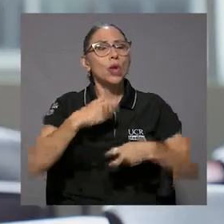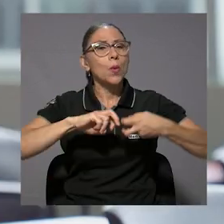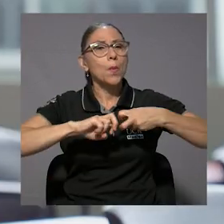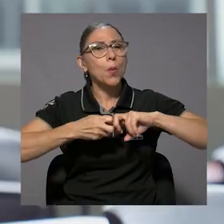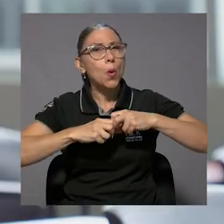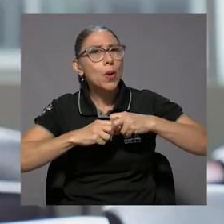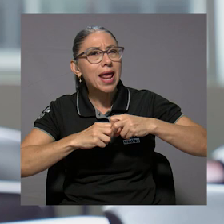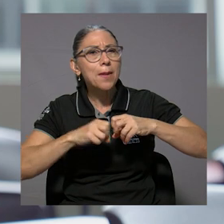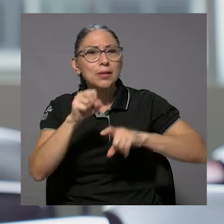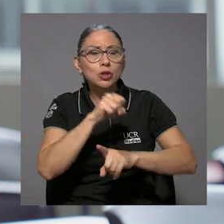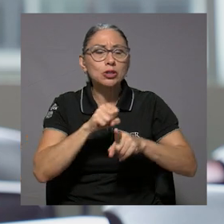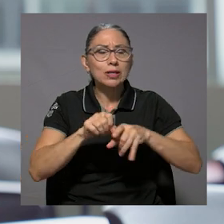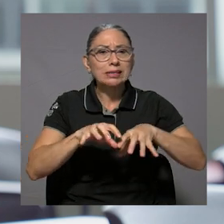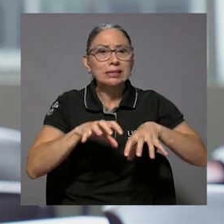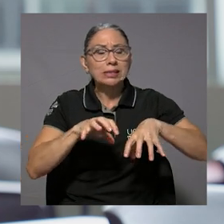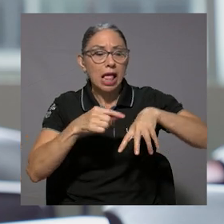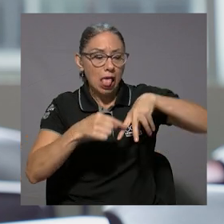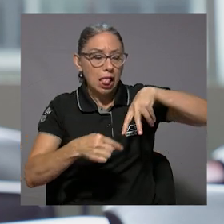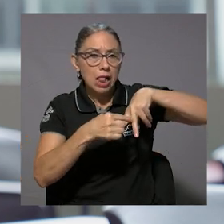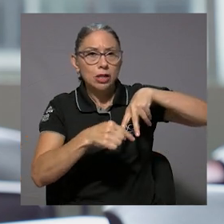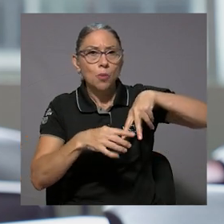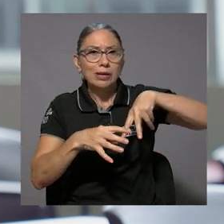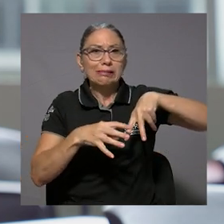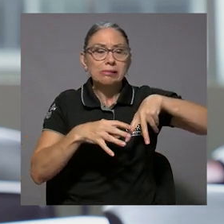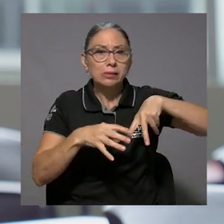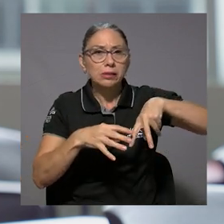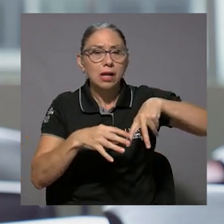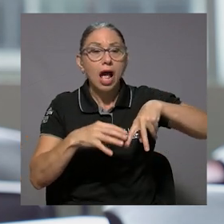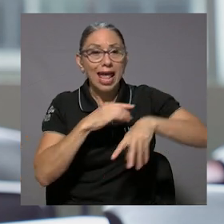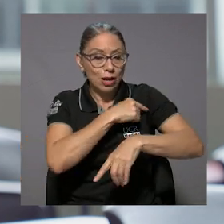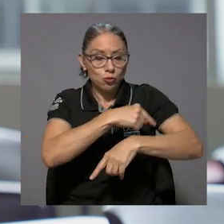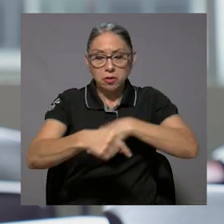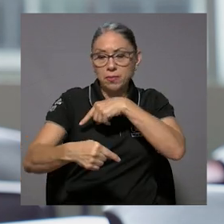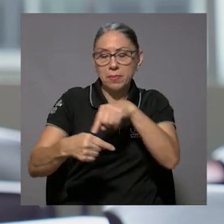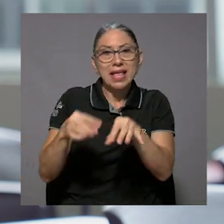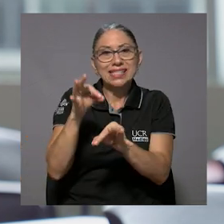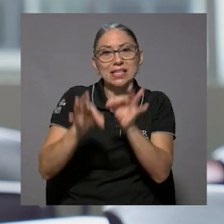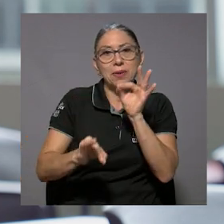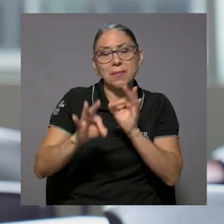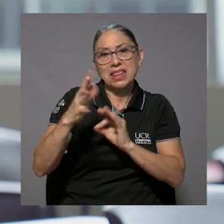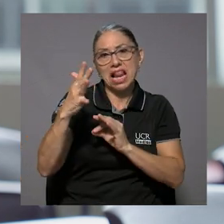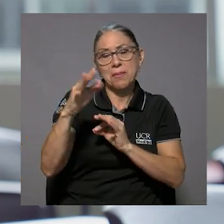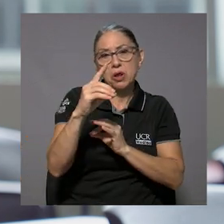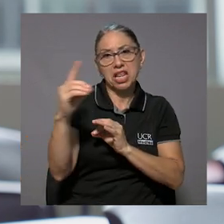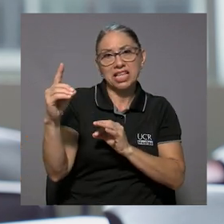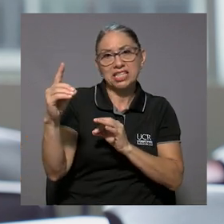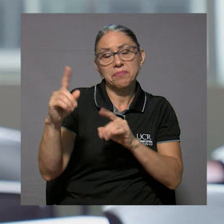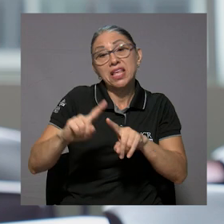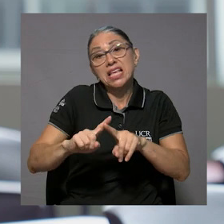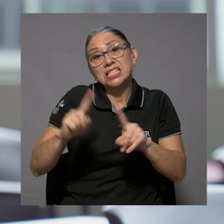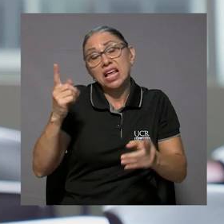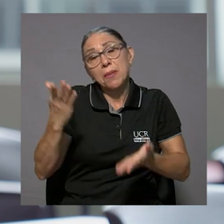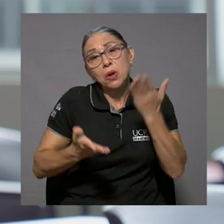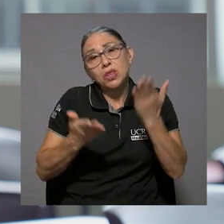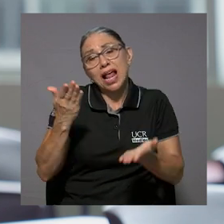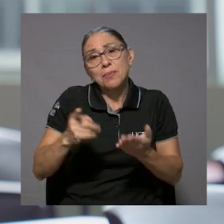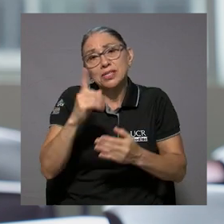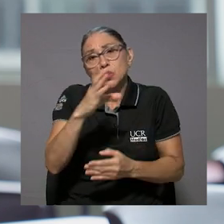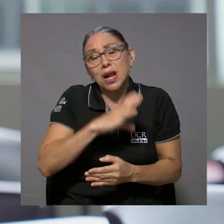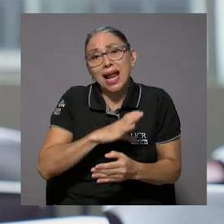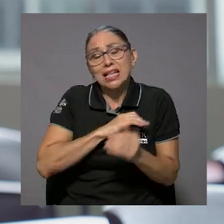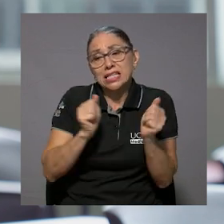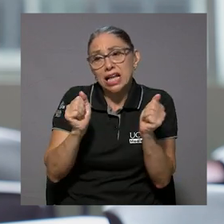problemas o atrofios en los miembros inferiores, en los miembros superiores simplemente en la mano derecha.